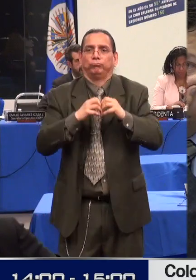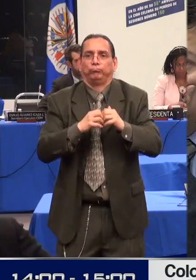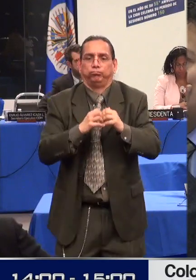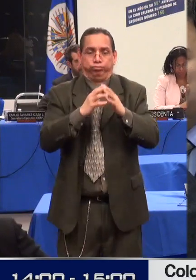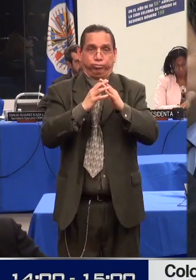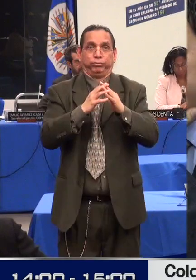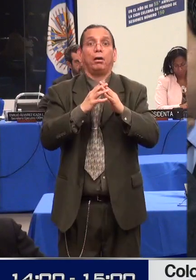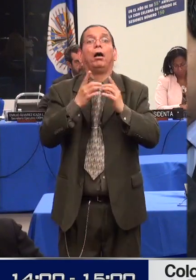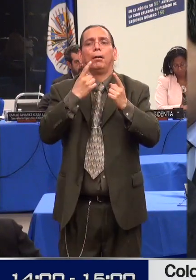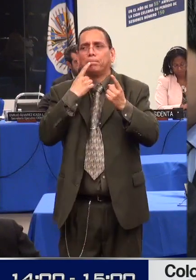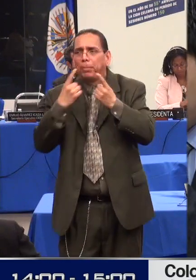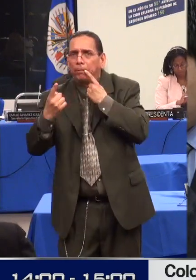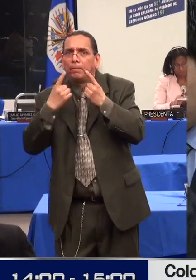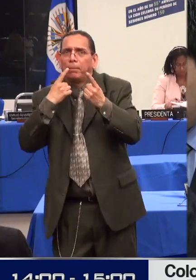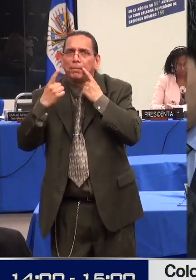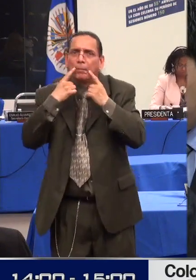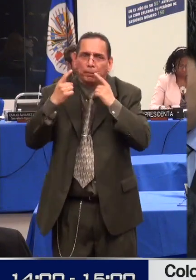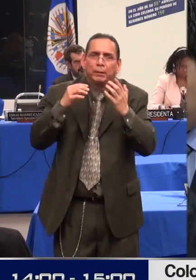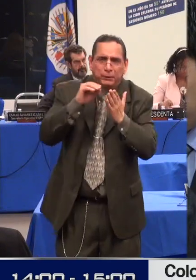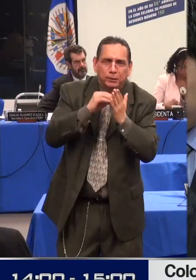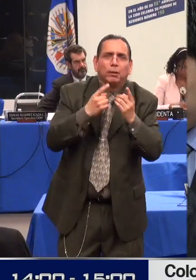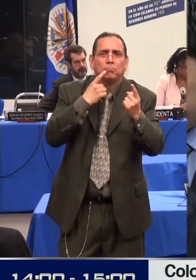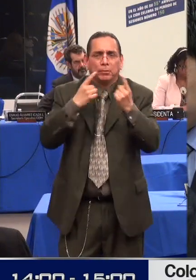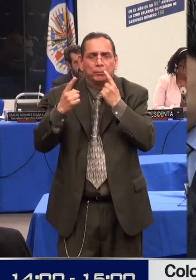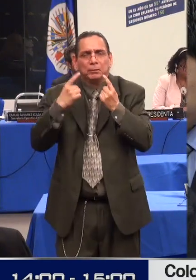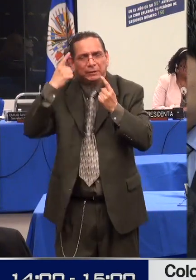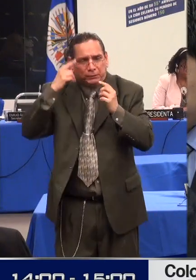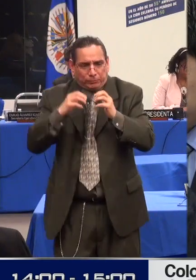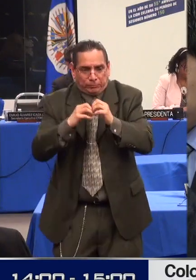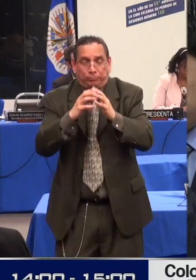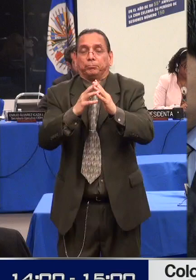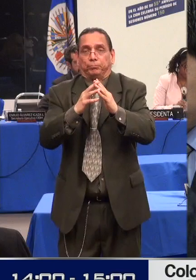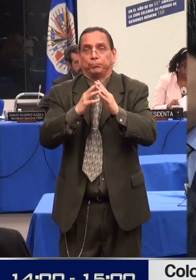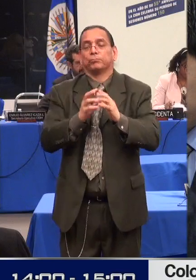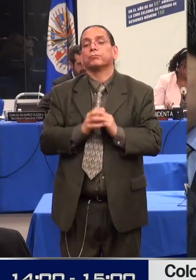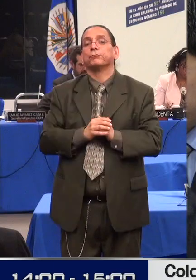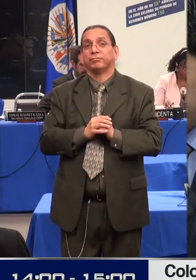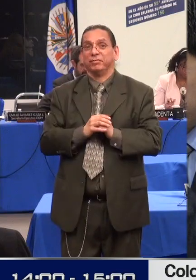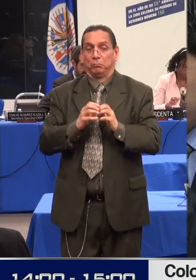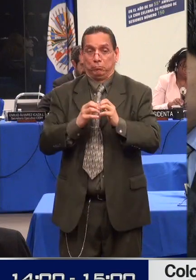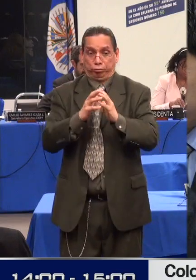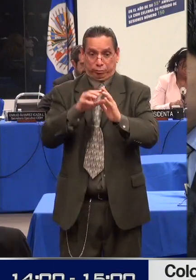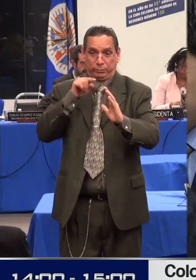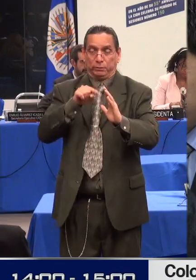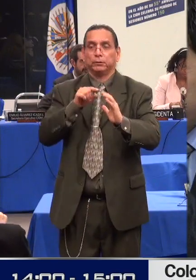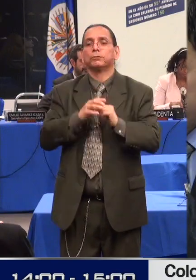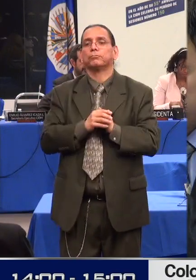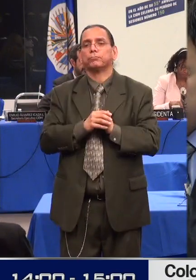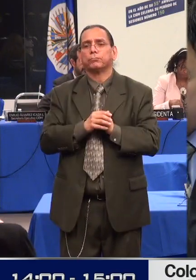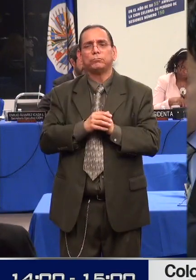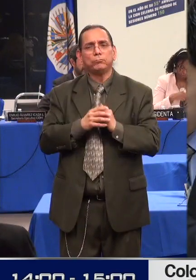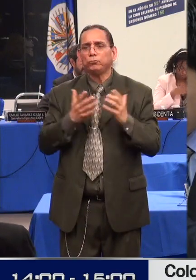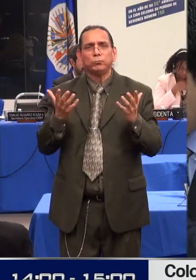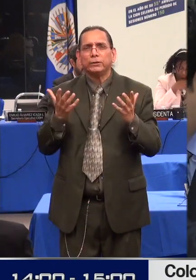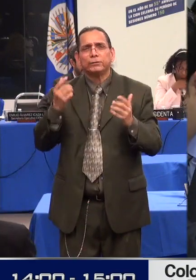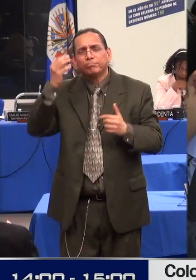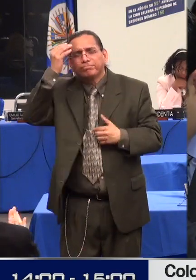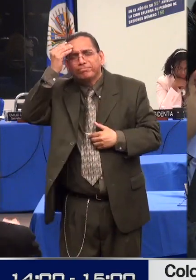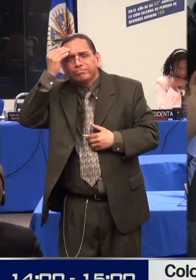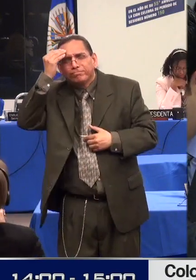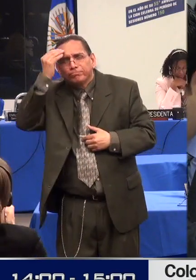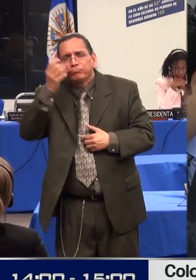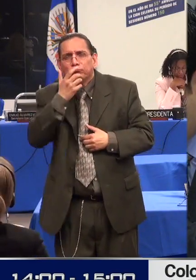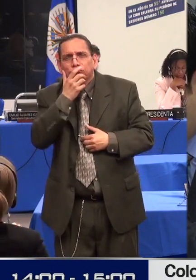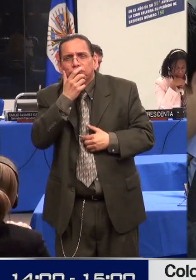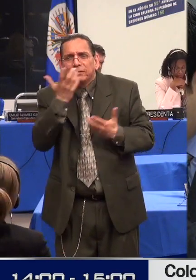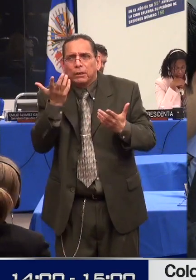derechos de las personas con discapacidad un eje estratégico para la garantía jurídica que señala lo siguiente, para garantizar